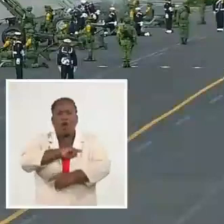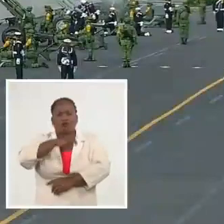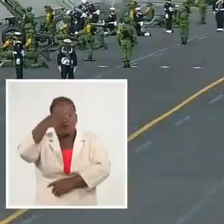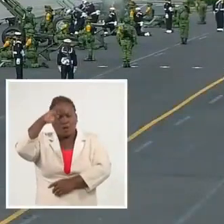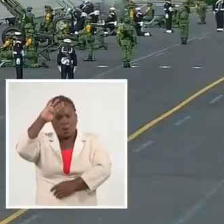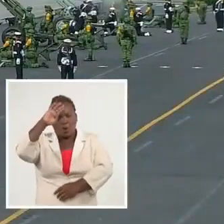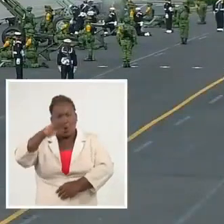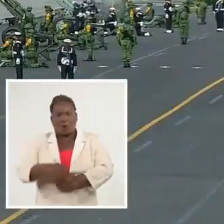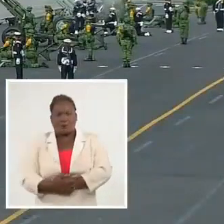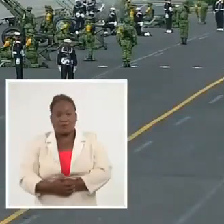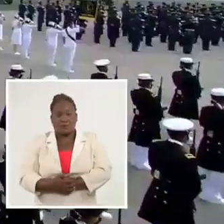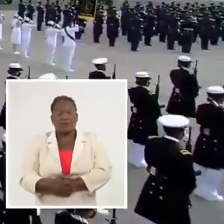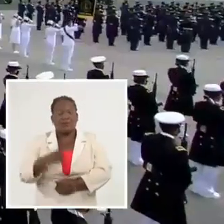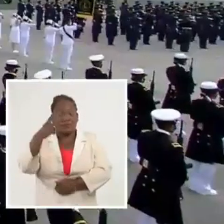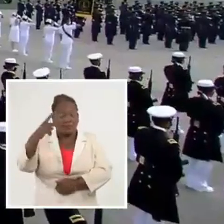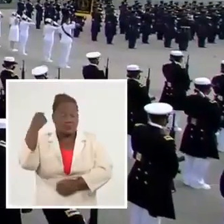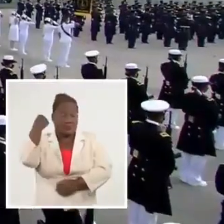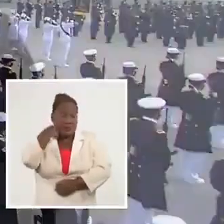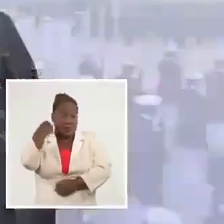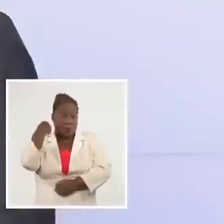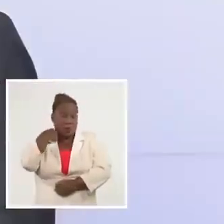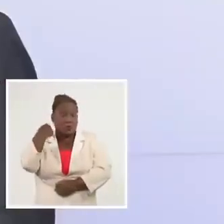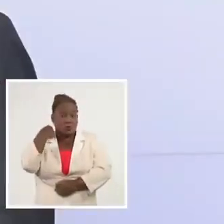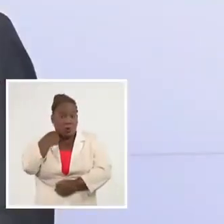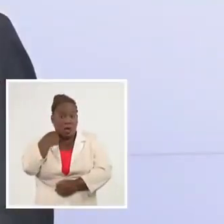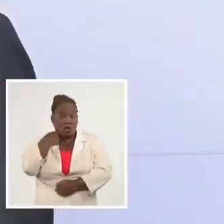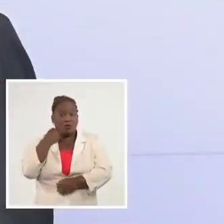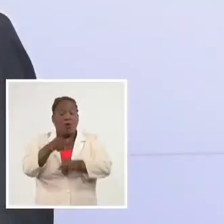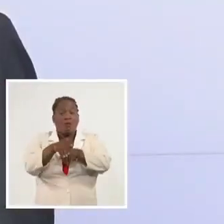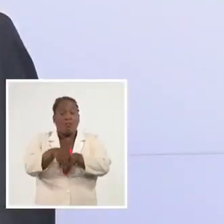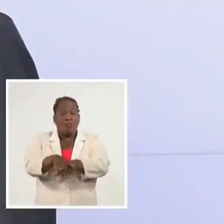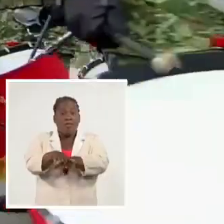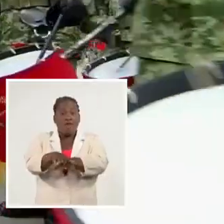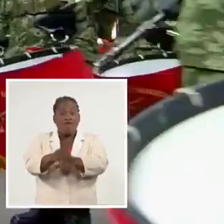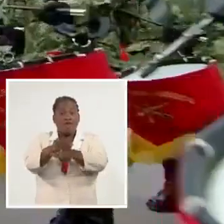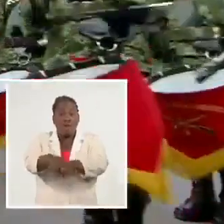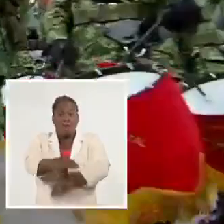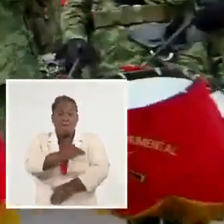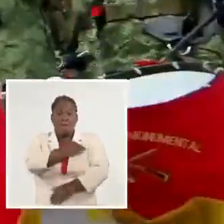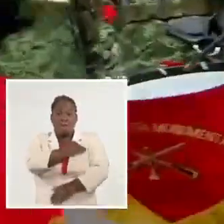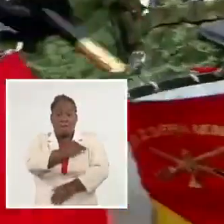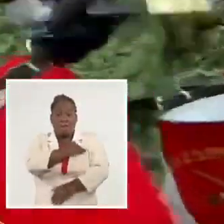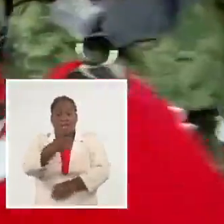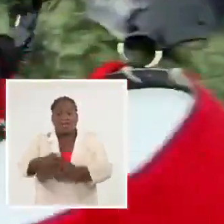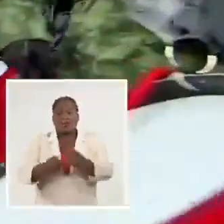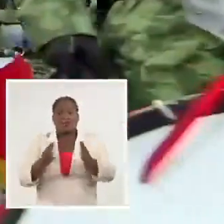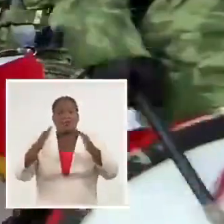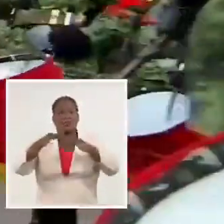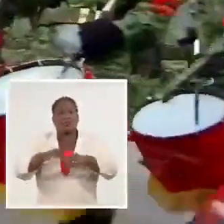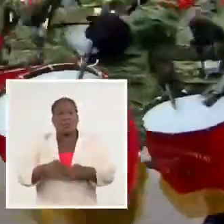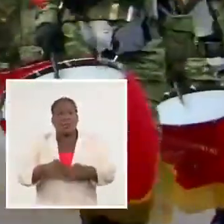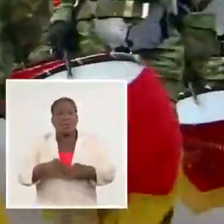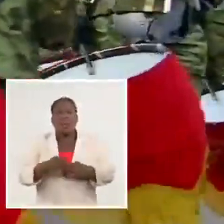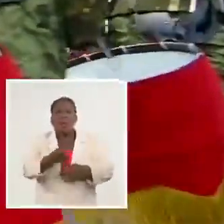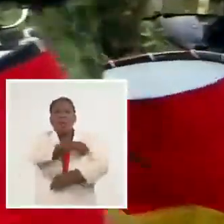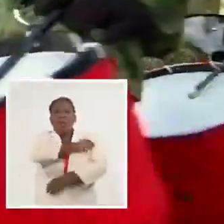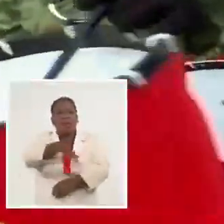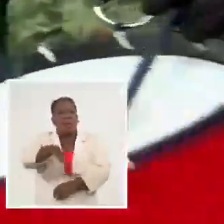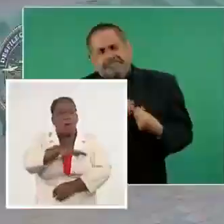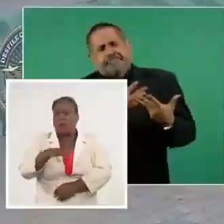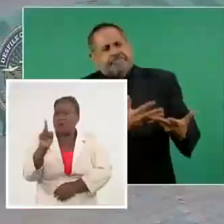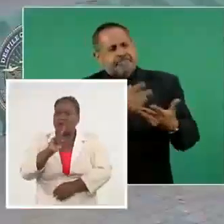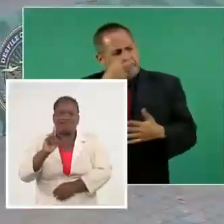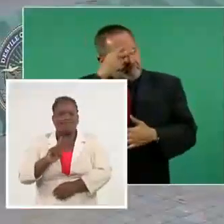Por segundo año consecutivo, el tradicional desfile militar se realizó sin público debido a la pandemia de COVID